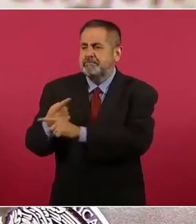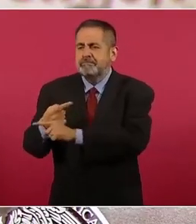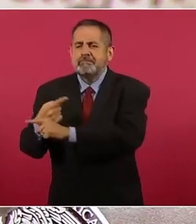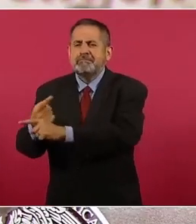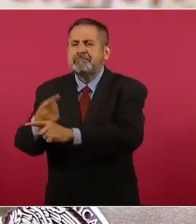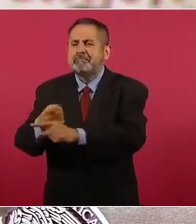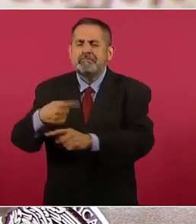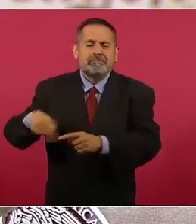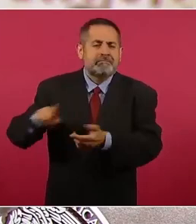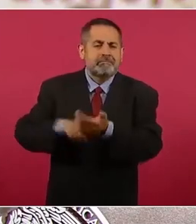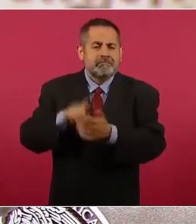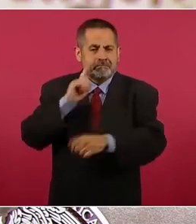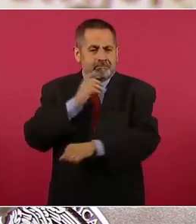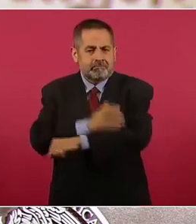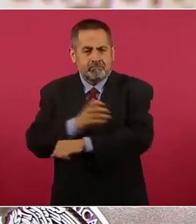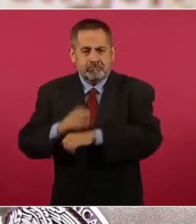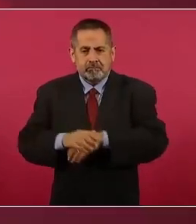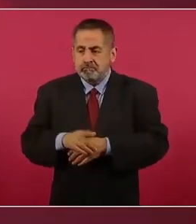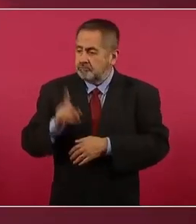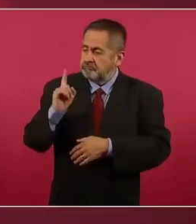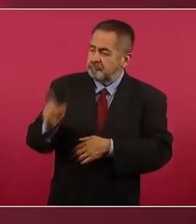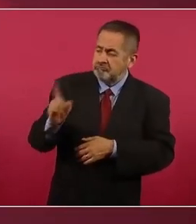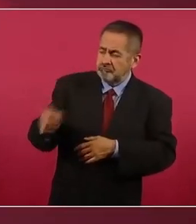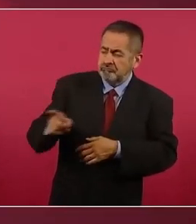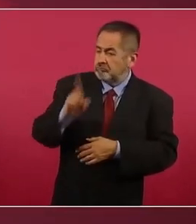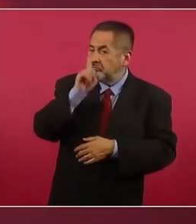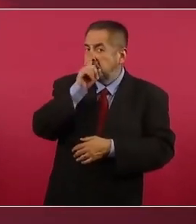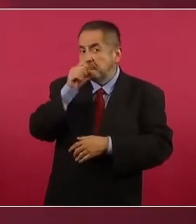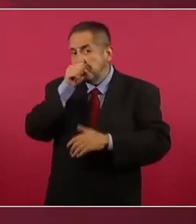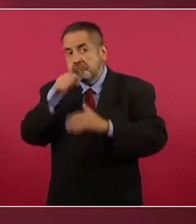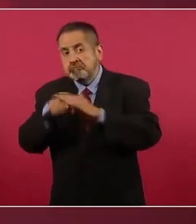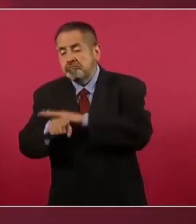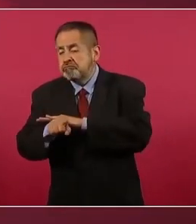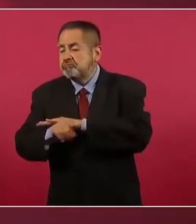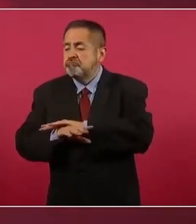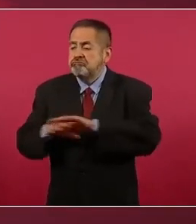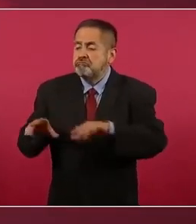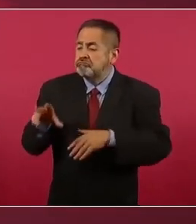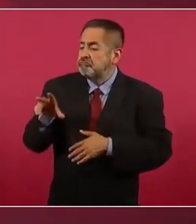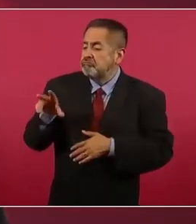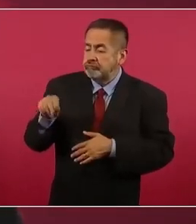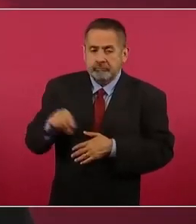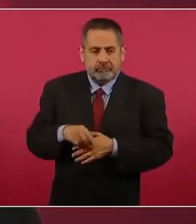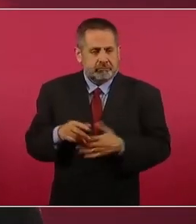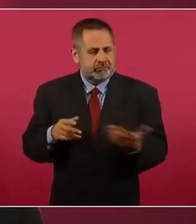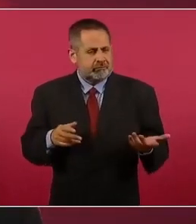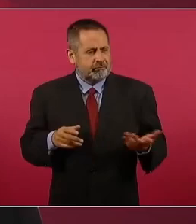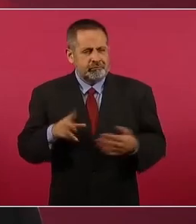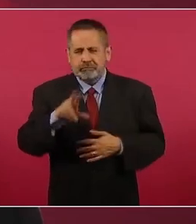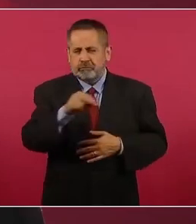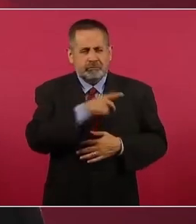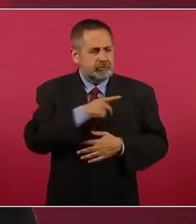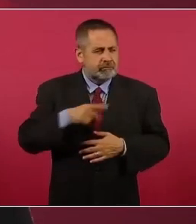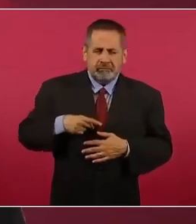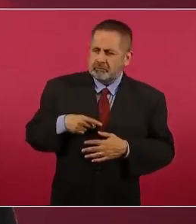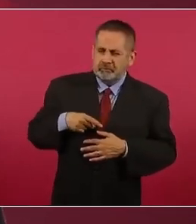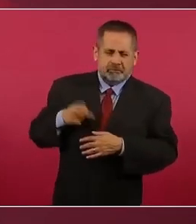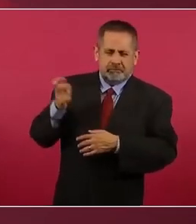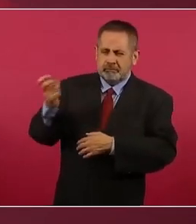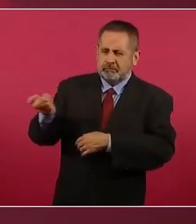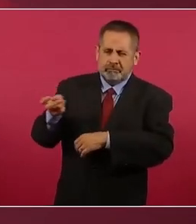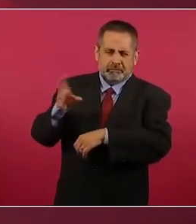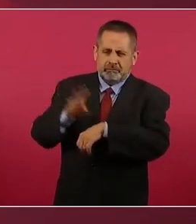Ellas están amenazadas para no denunciar. No permitamos que por medio de este acto atroz quede